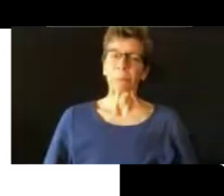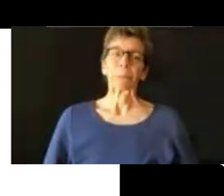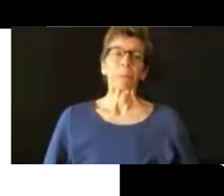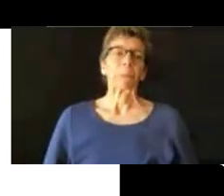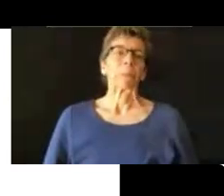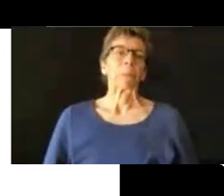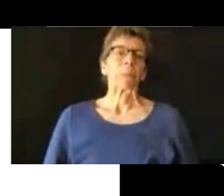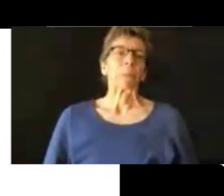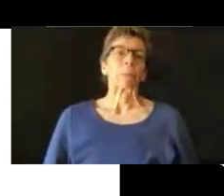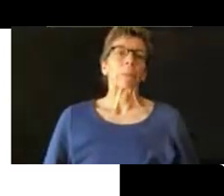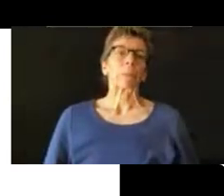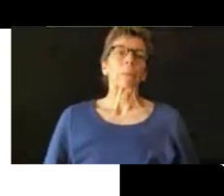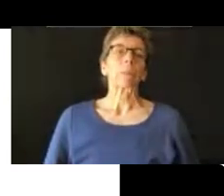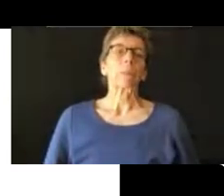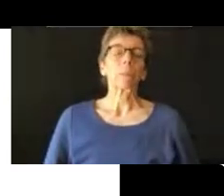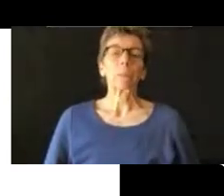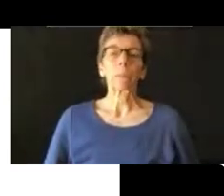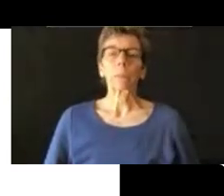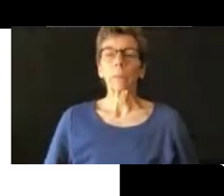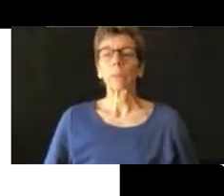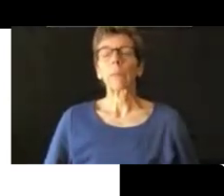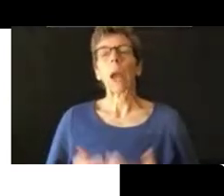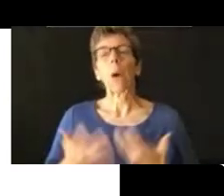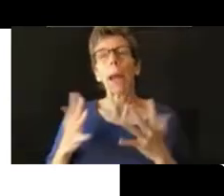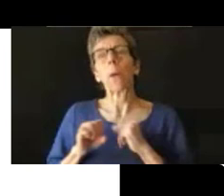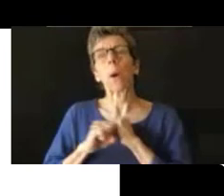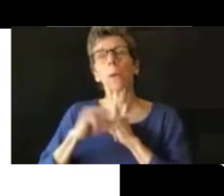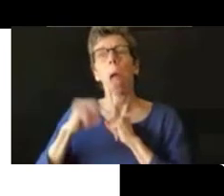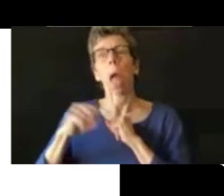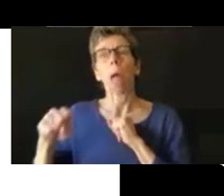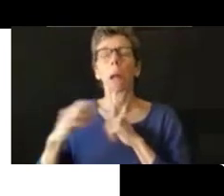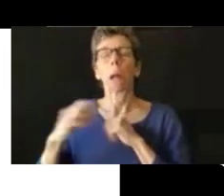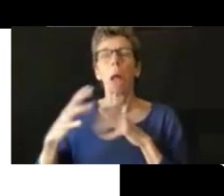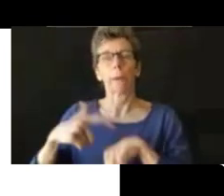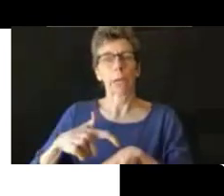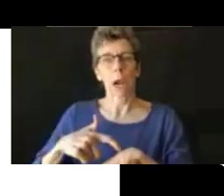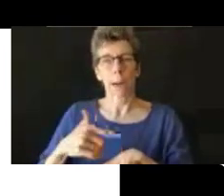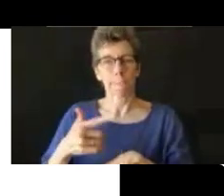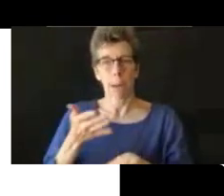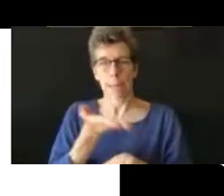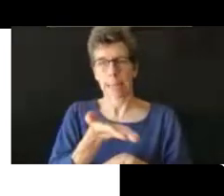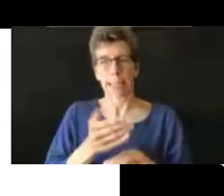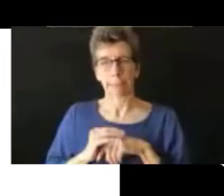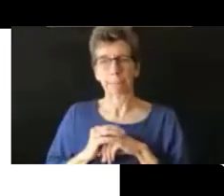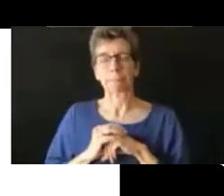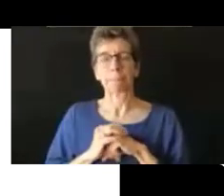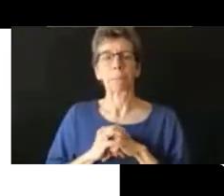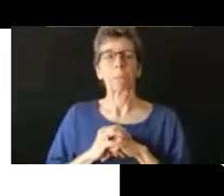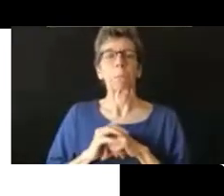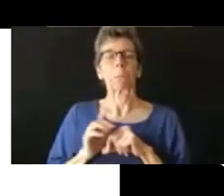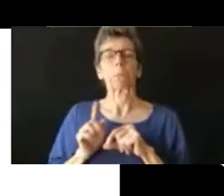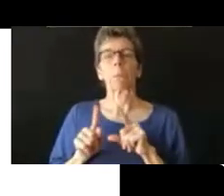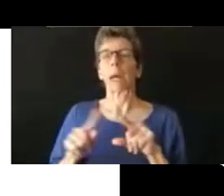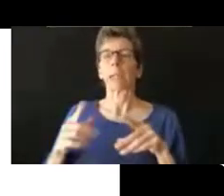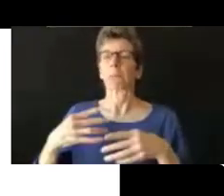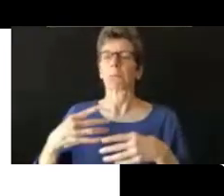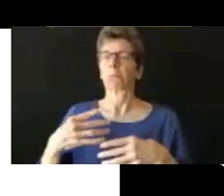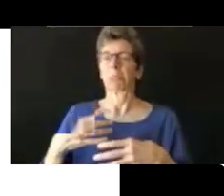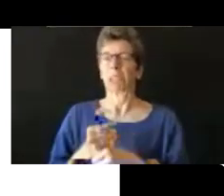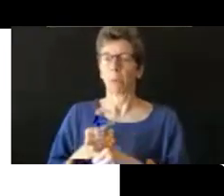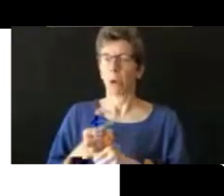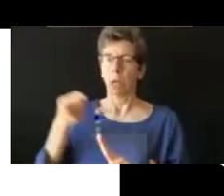Entonces, nuevamente, no quiero pasar mucho tiempo en esta diapositiva. Y un resumen